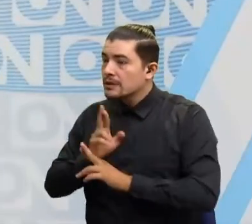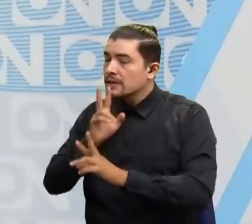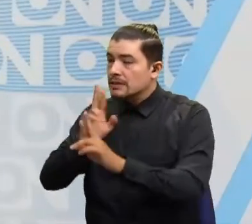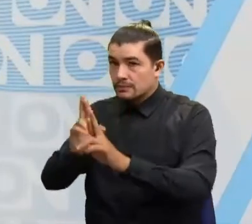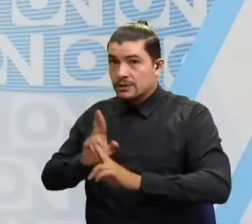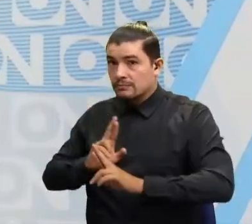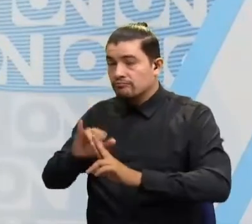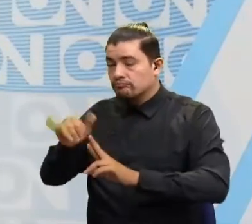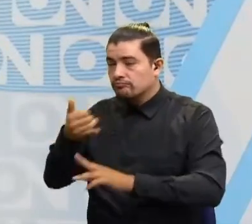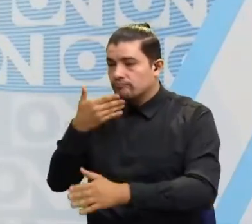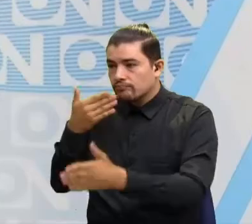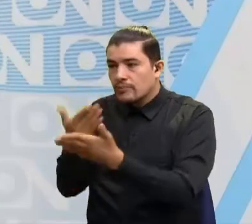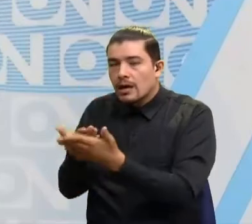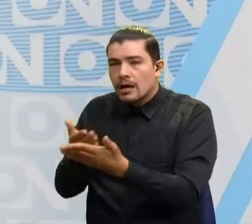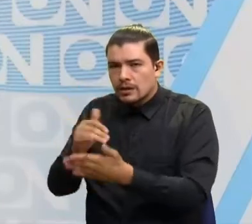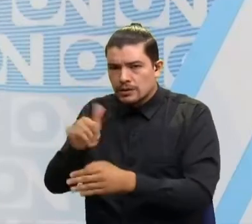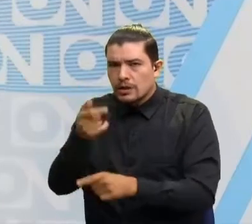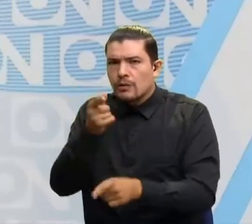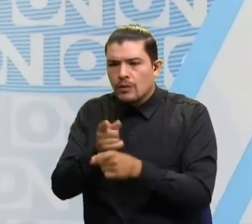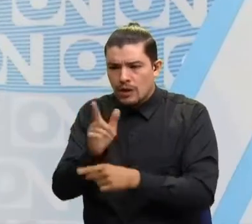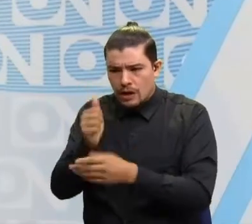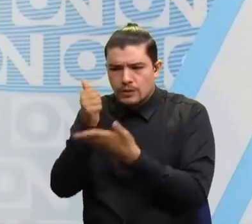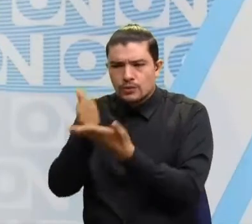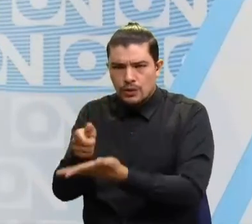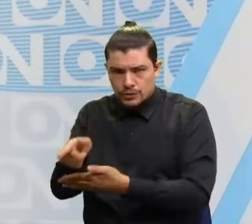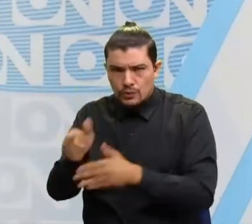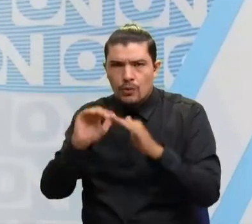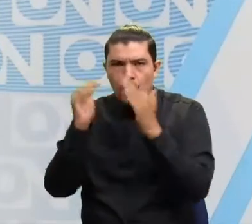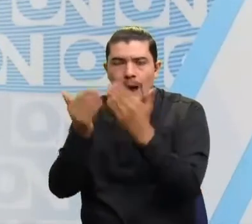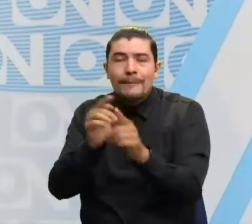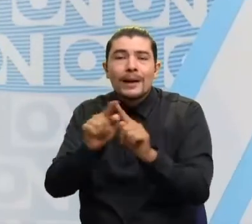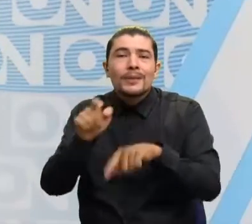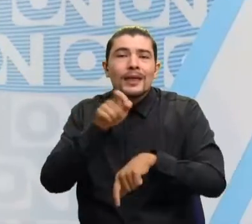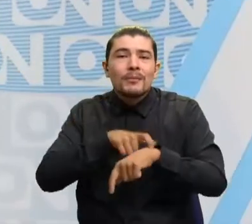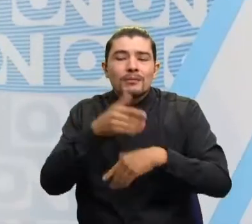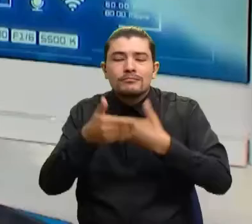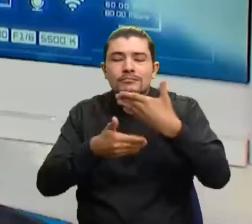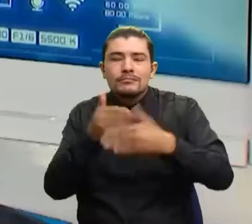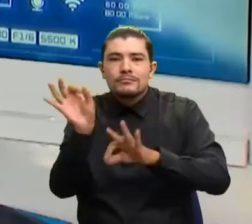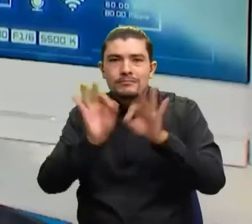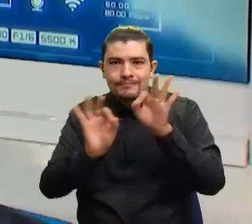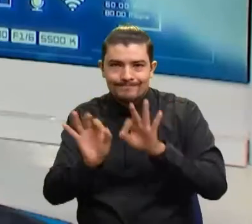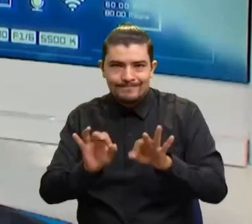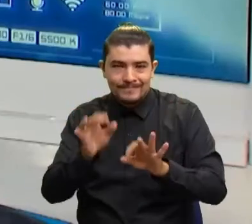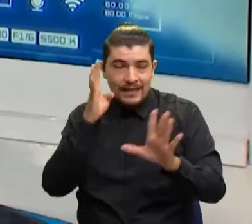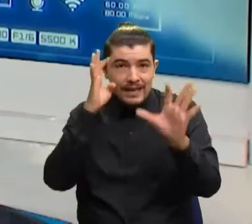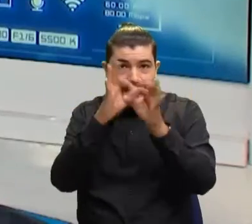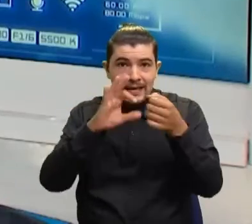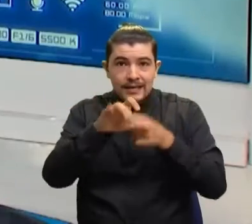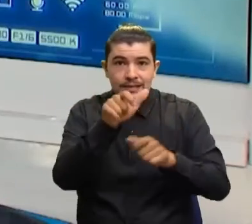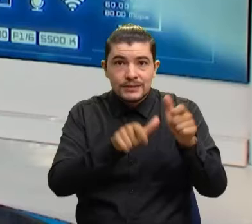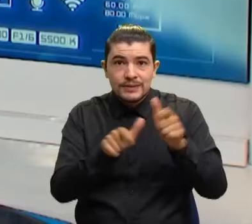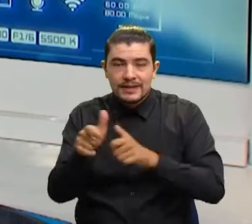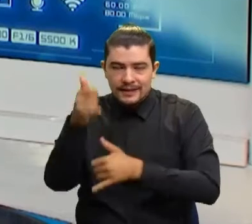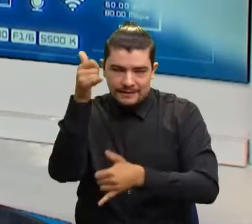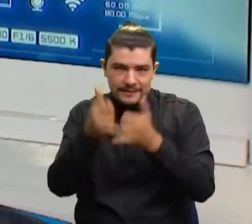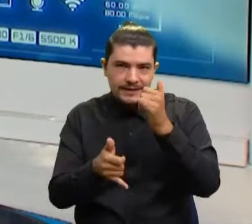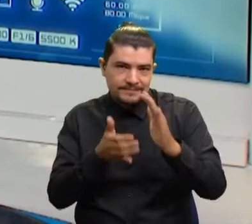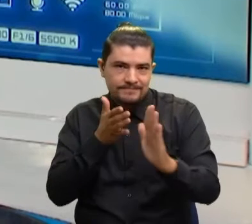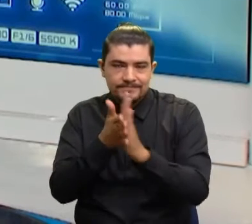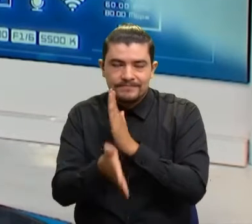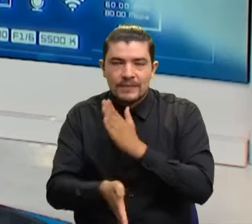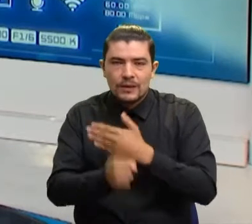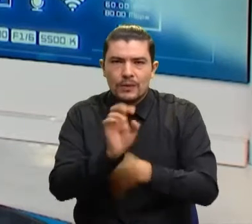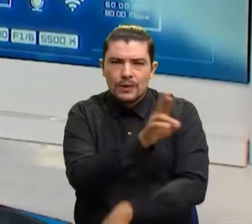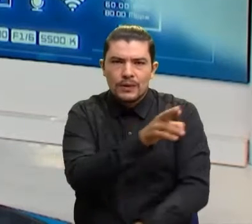respuesta. Bueno, efectivamente, si les van a ayudar al colegio en los tiempos estipulados. De esta forma, finalizamos con nuestra sección